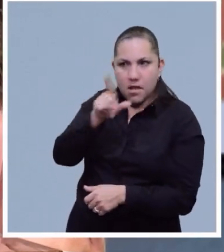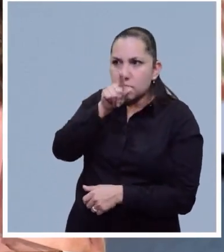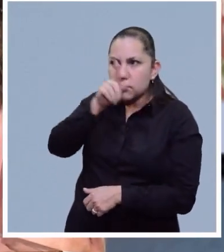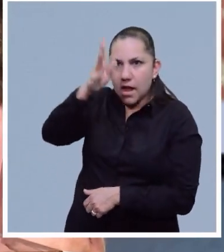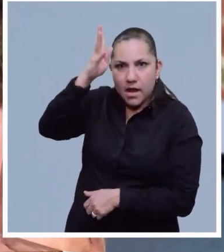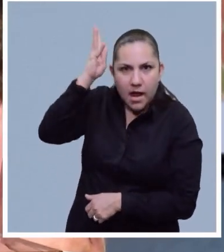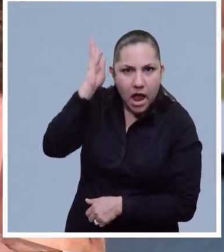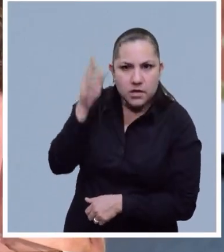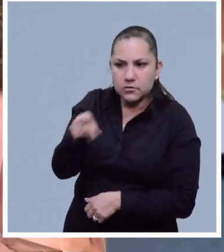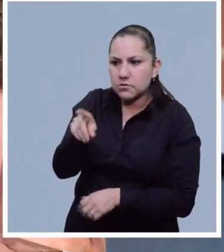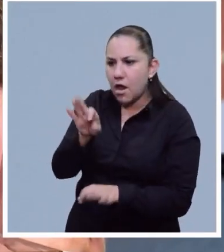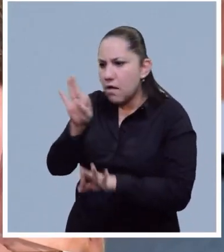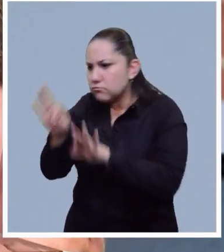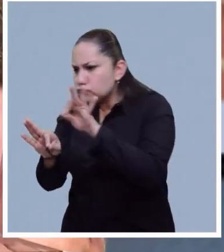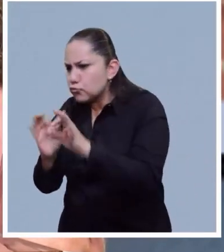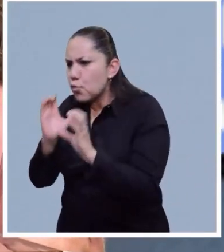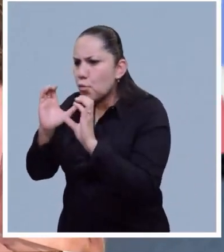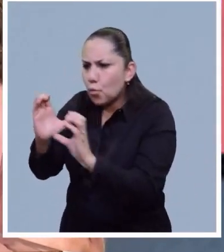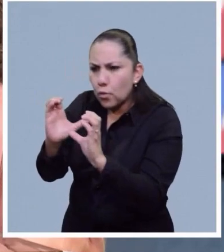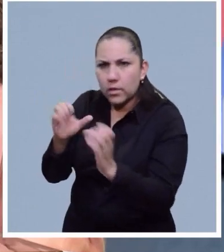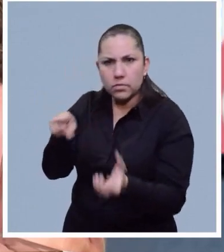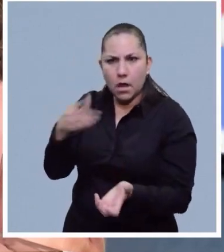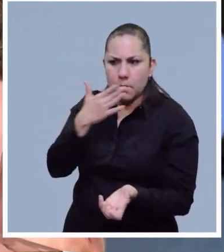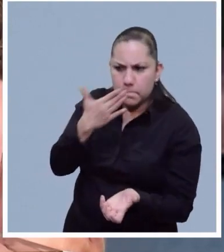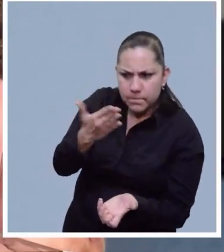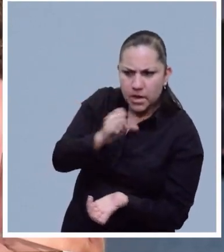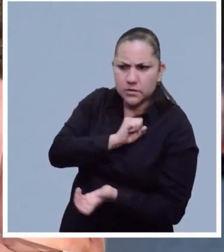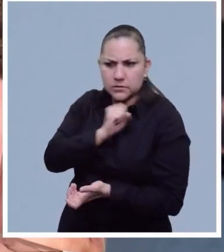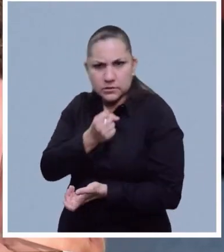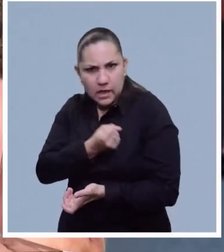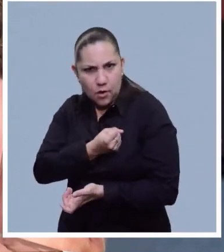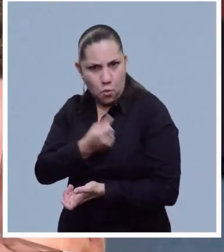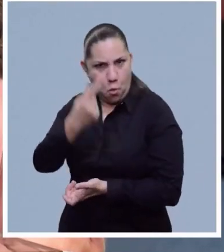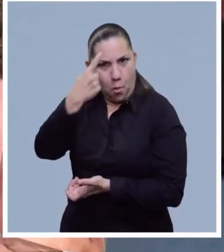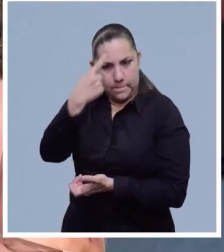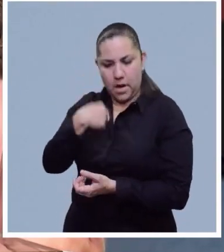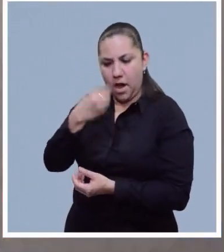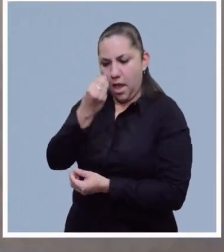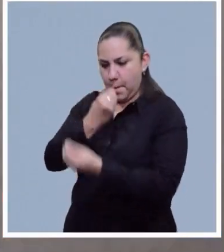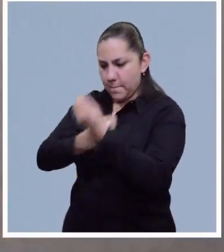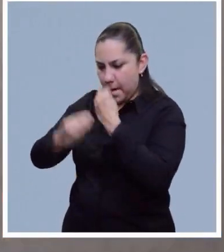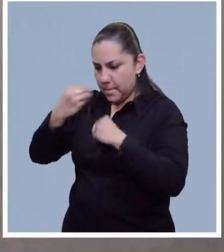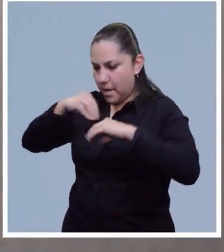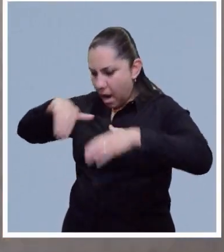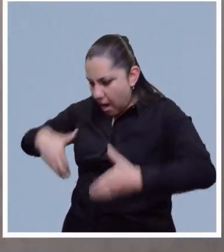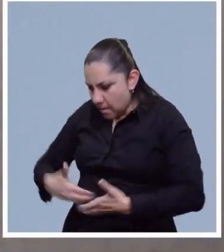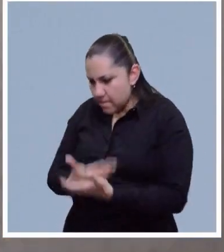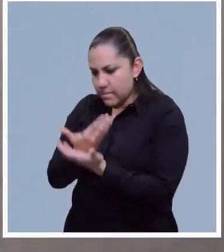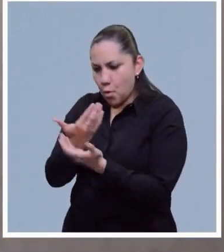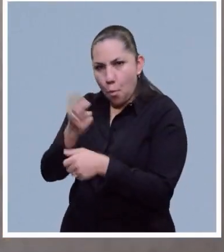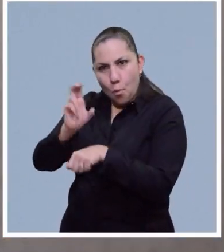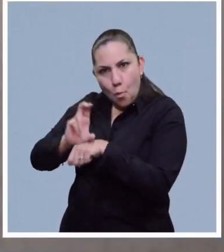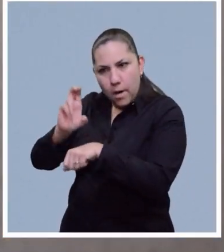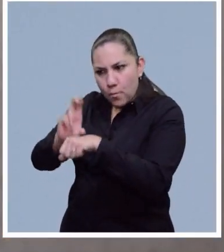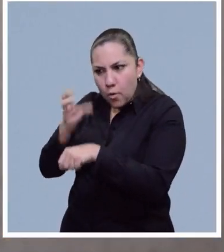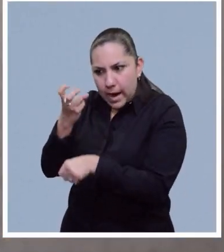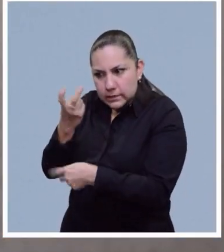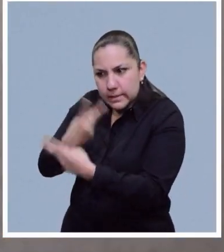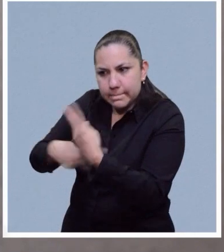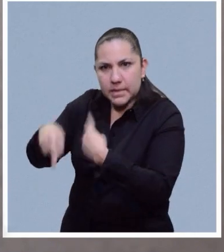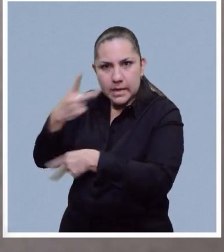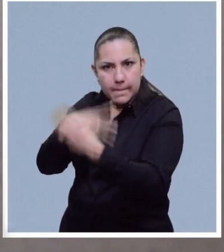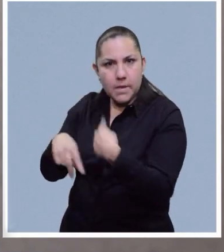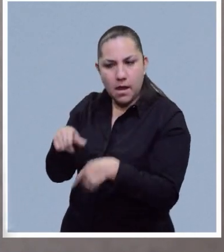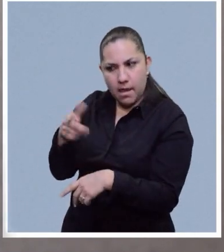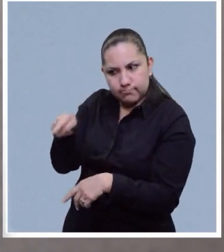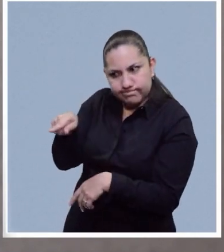y el cuidado de las aves para el consumo del huevo, obviamente ya como producto final? Claro. Desde luego, el huevo, estamos